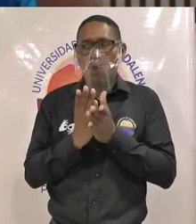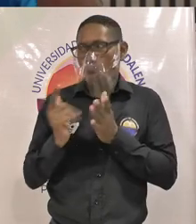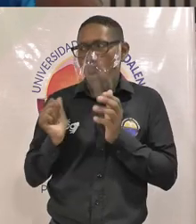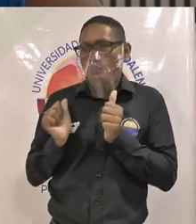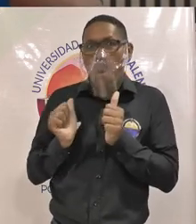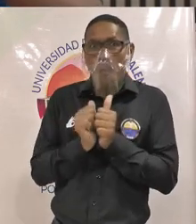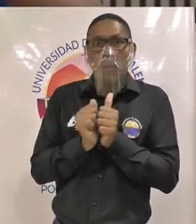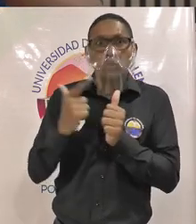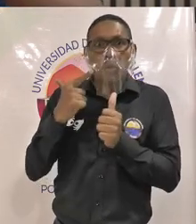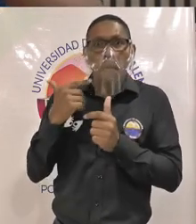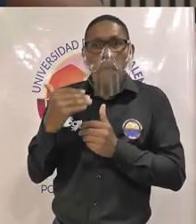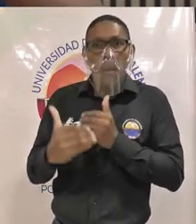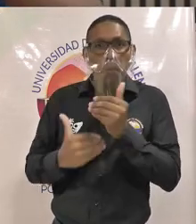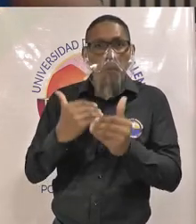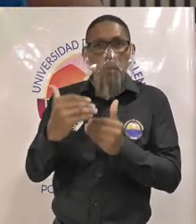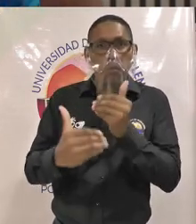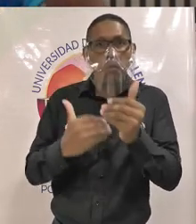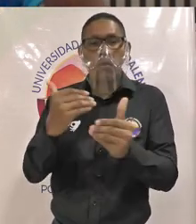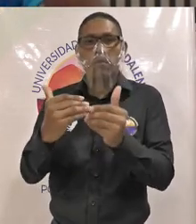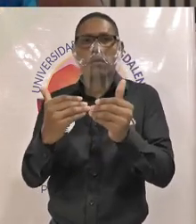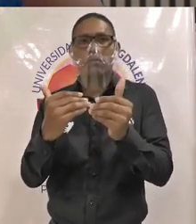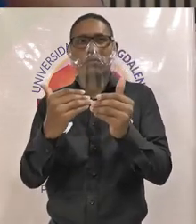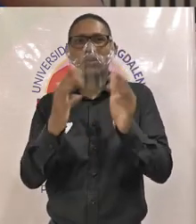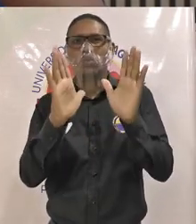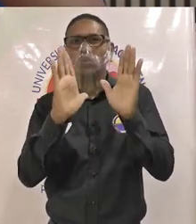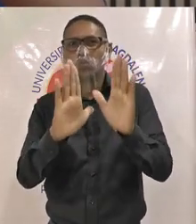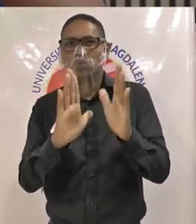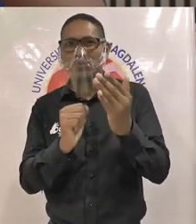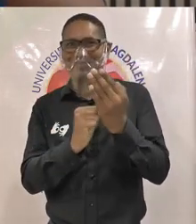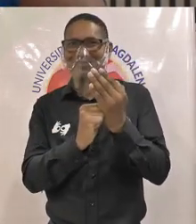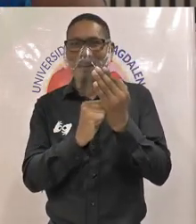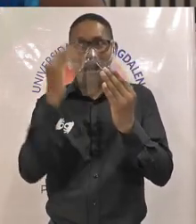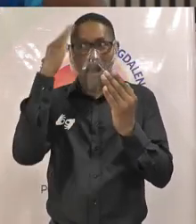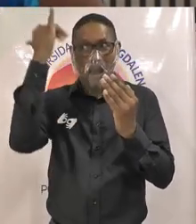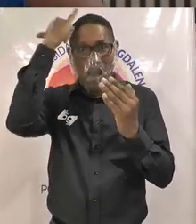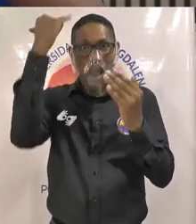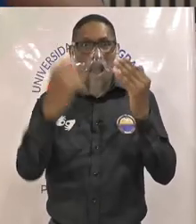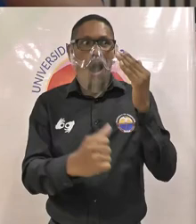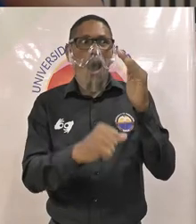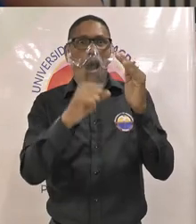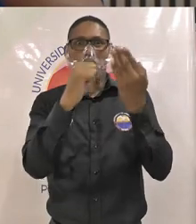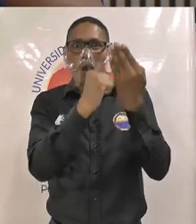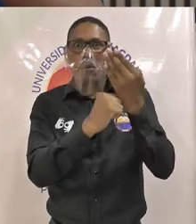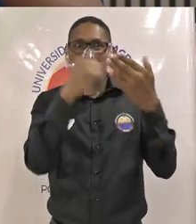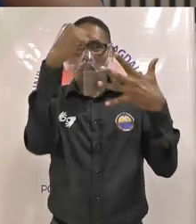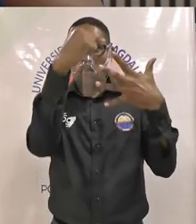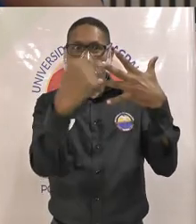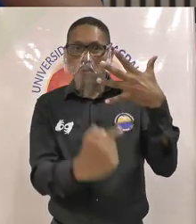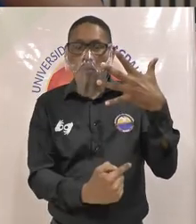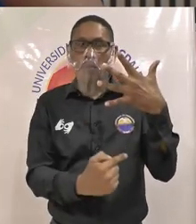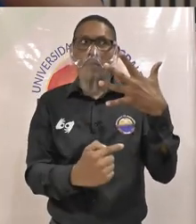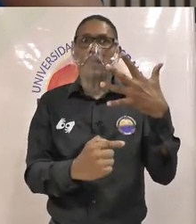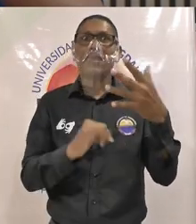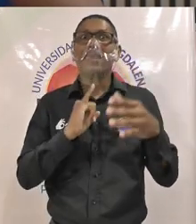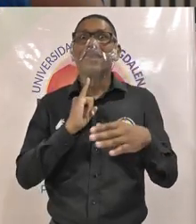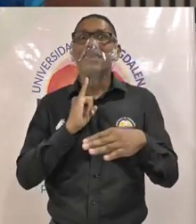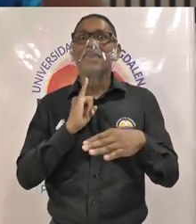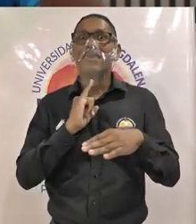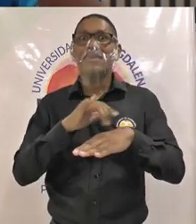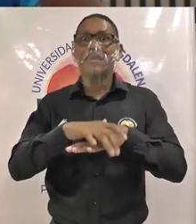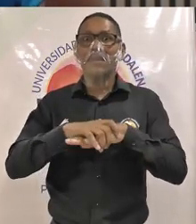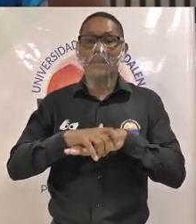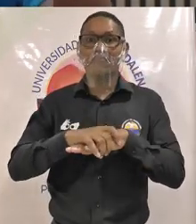proceso de adaptación de unos pensones académicos para la adopción del inglés como segunda lengua obligatoria pero